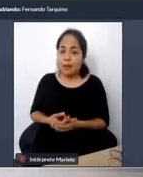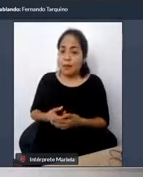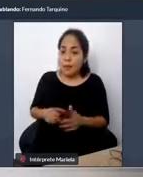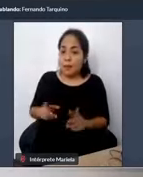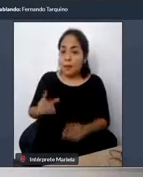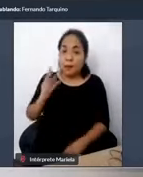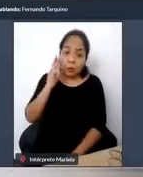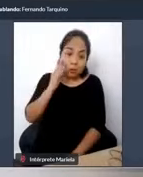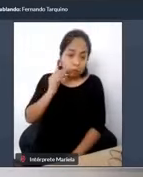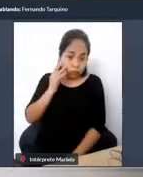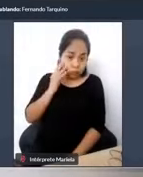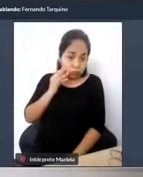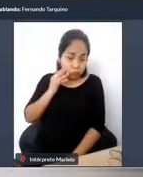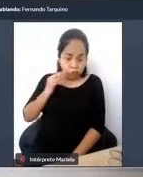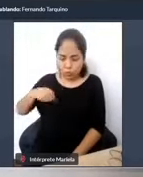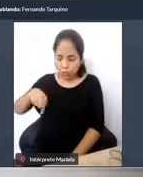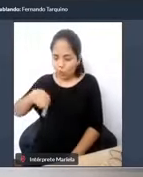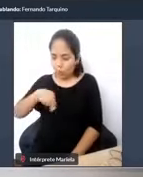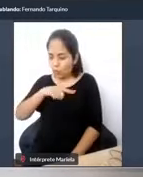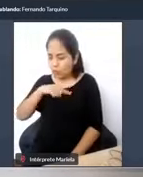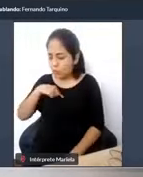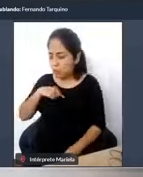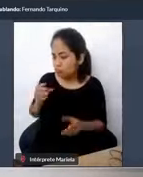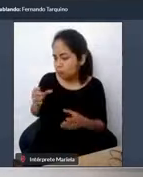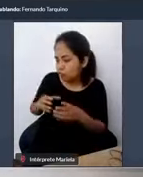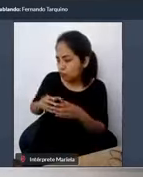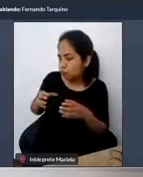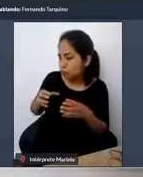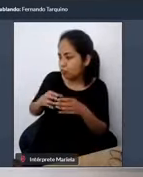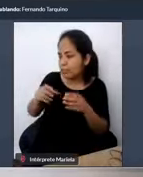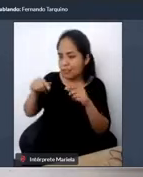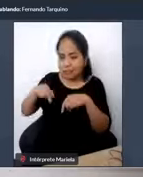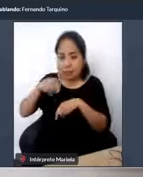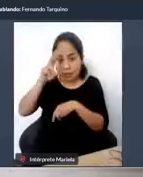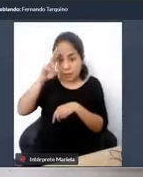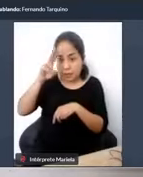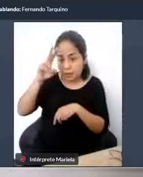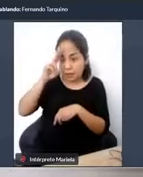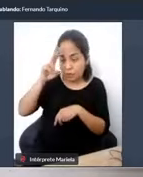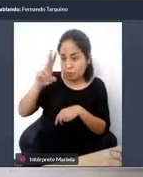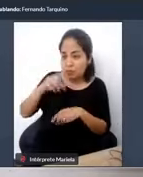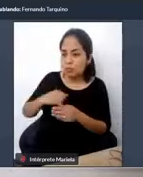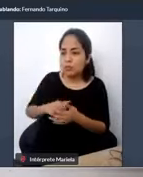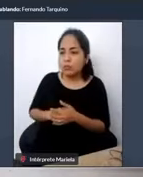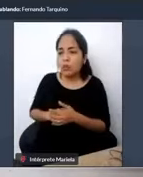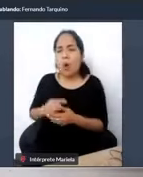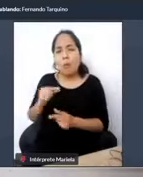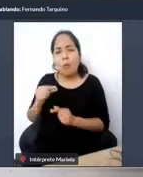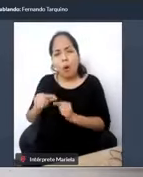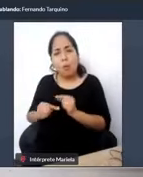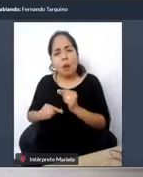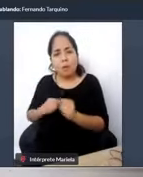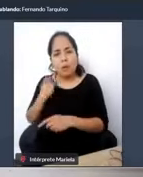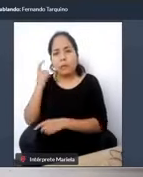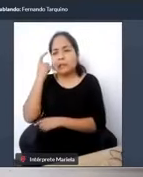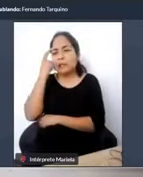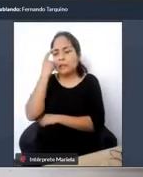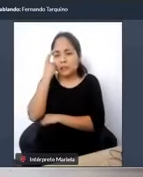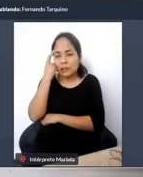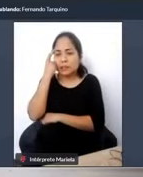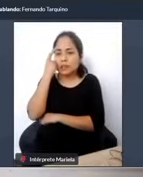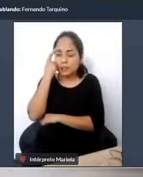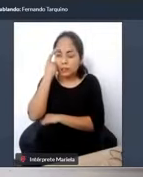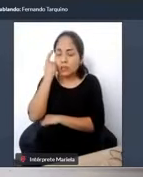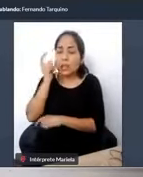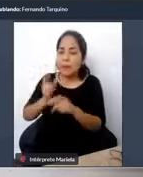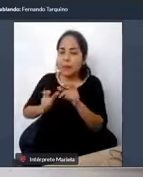aisladas de ingeniería peruana que van tomando también conciencia del tema, y gente que conoce de